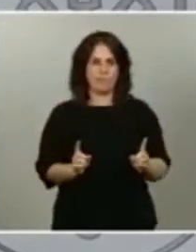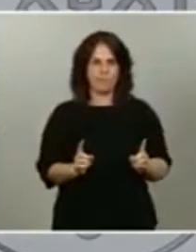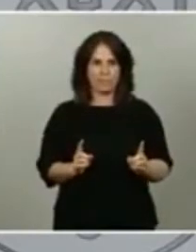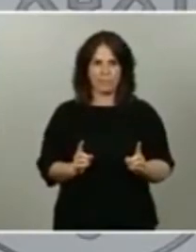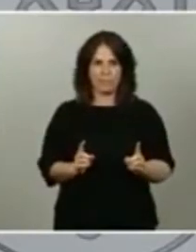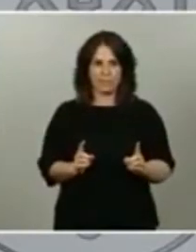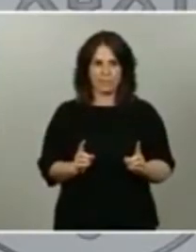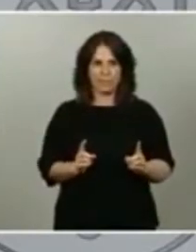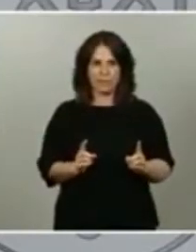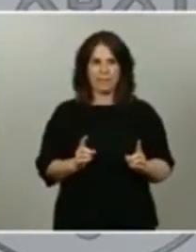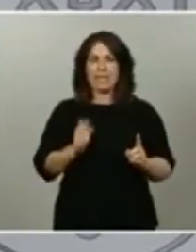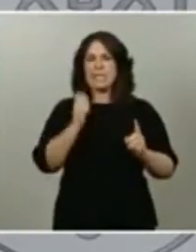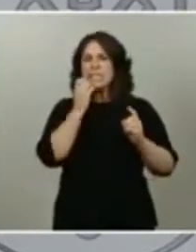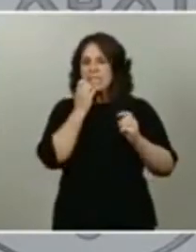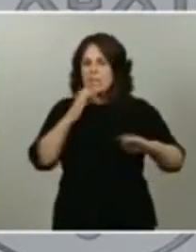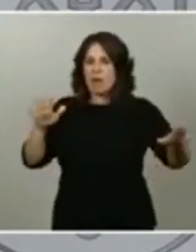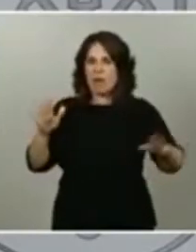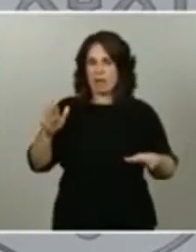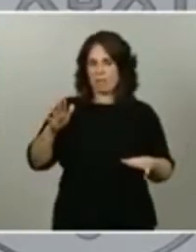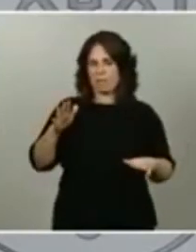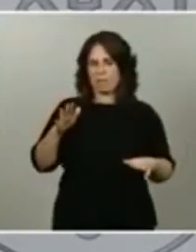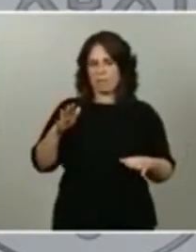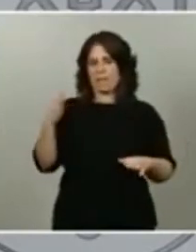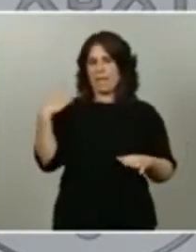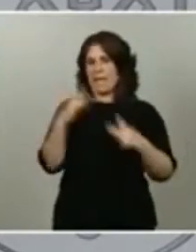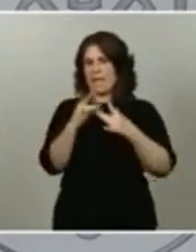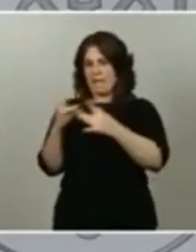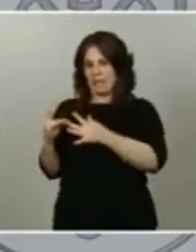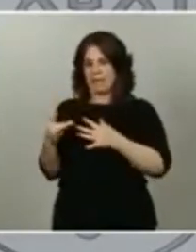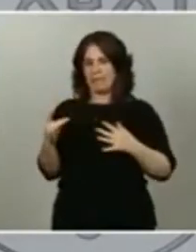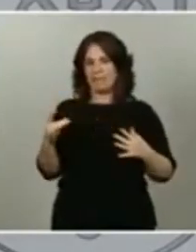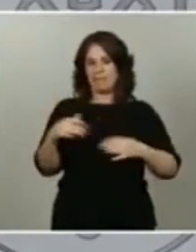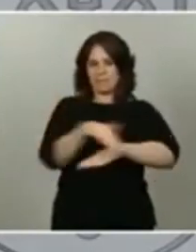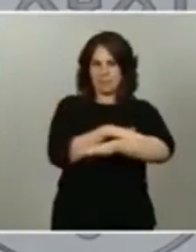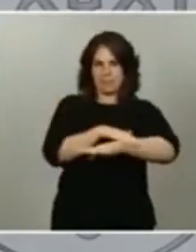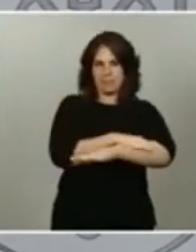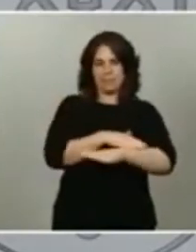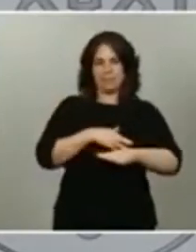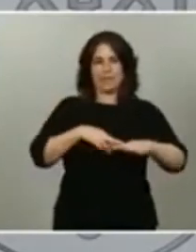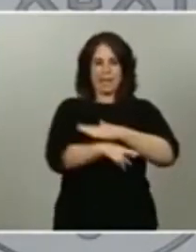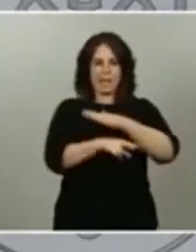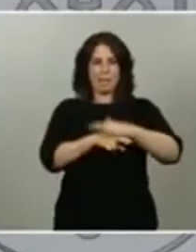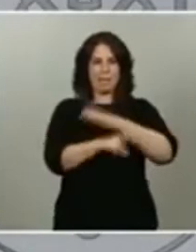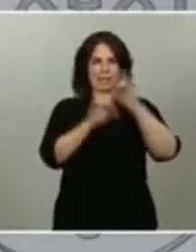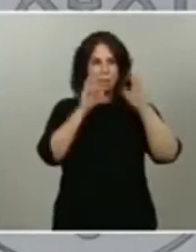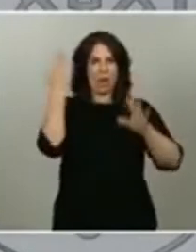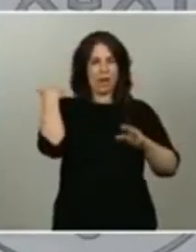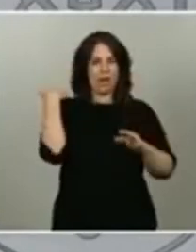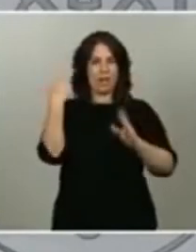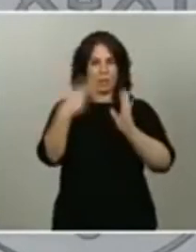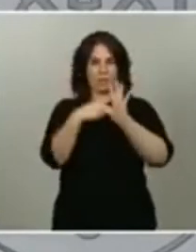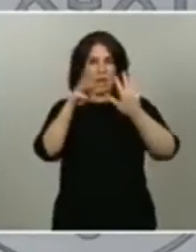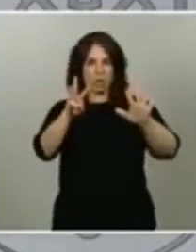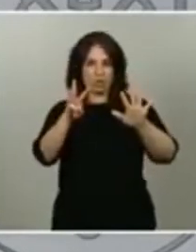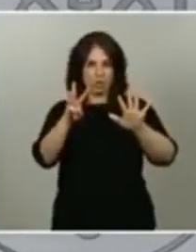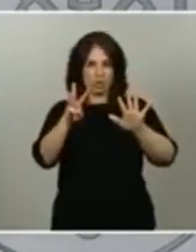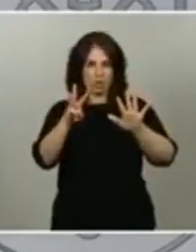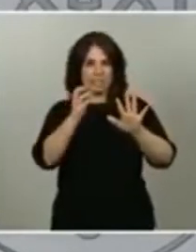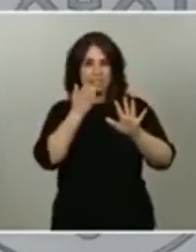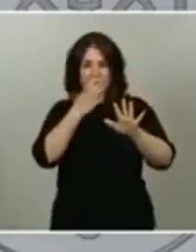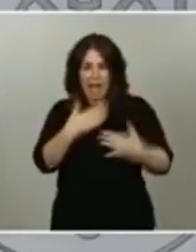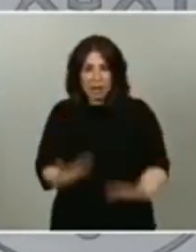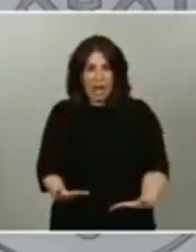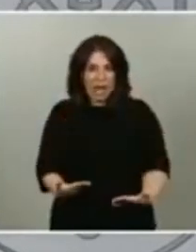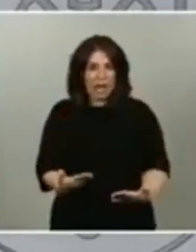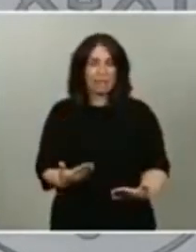dirigentes con las mismas herramientas que se tuvieron en la crisis financiera ahora mismo estaríamos asistiendo